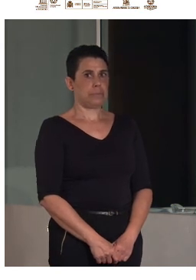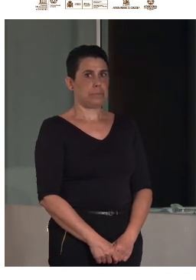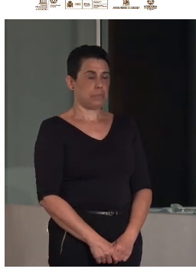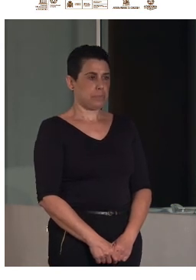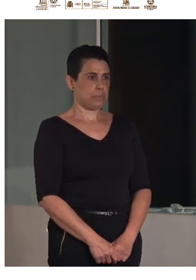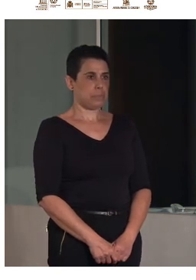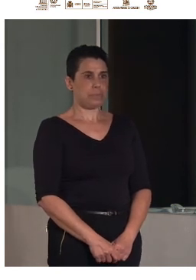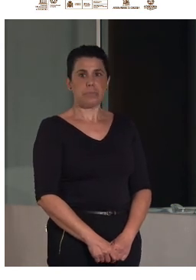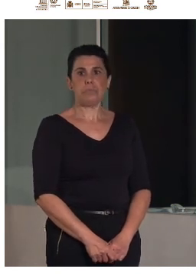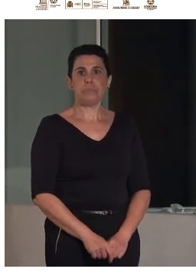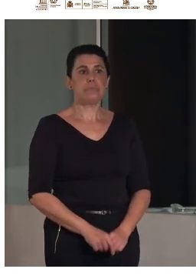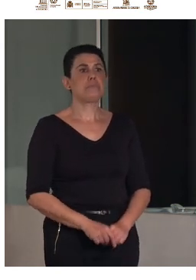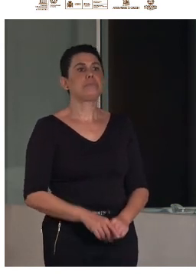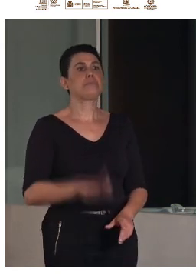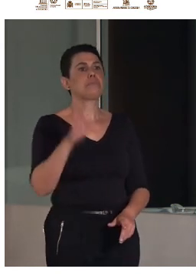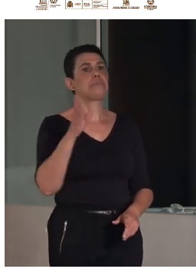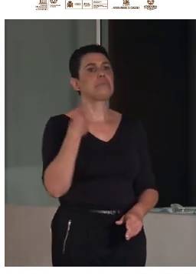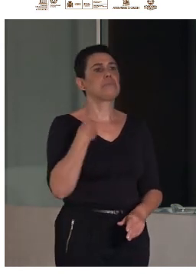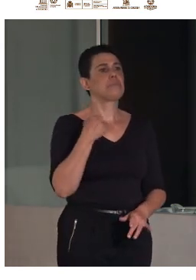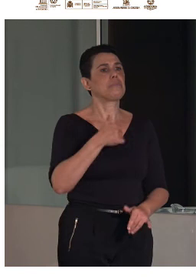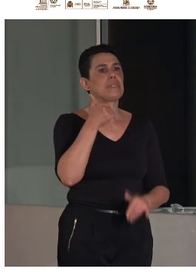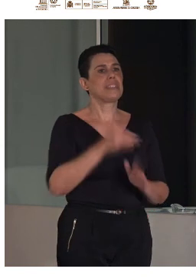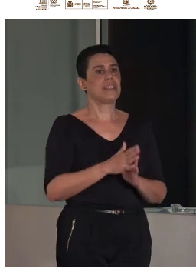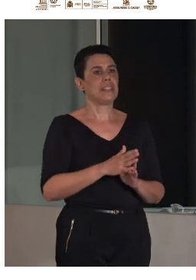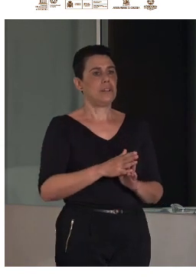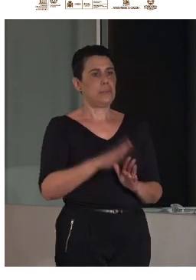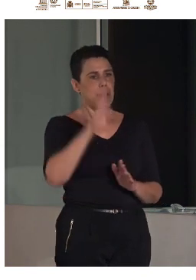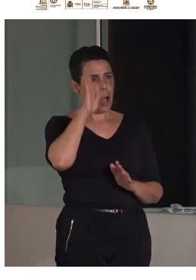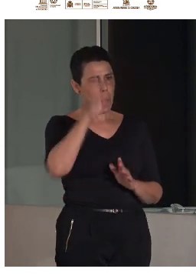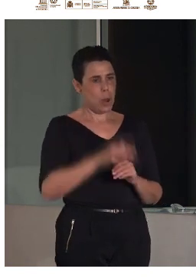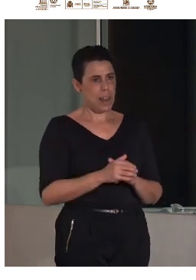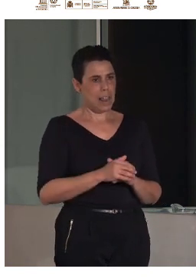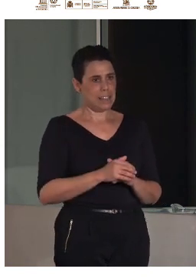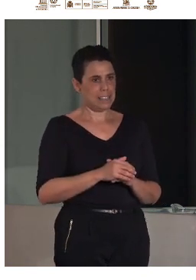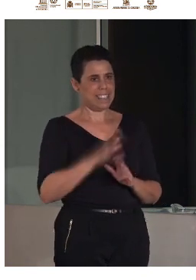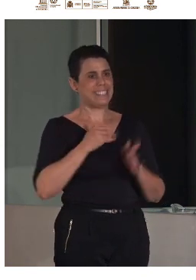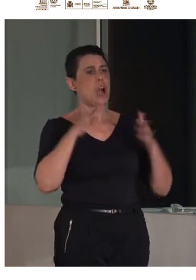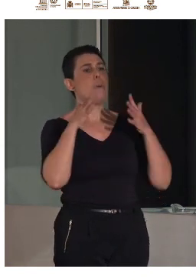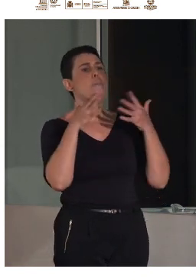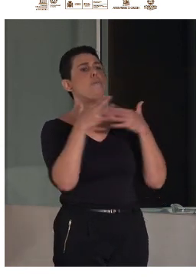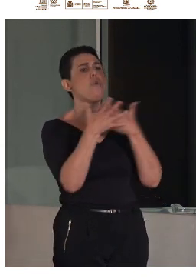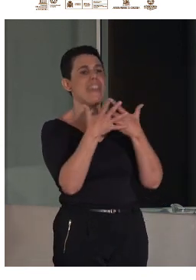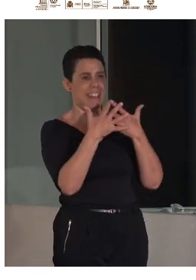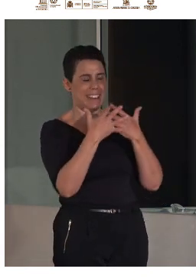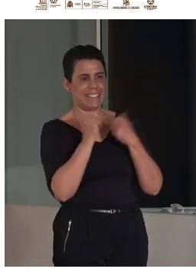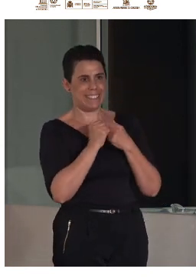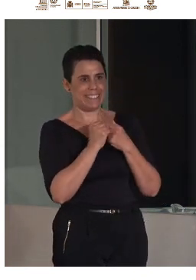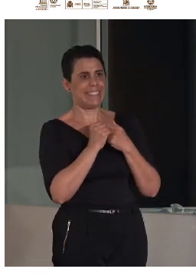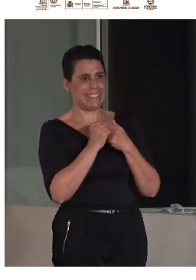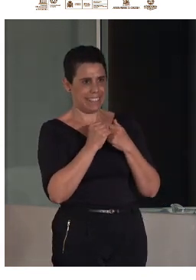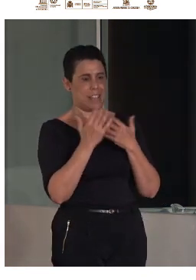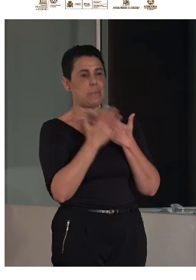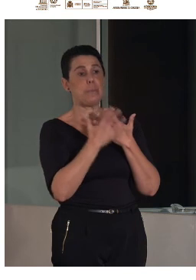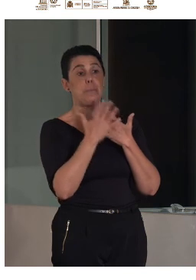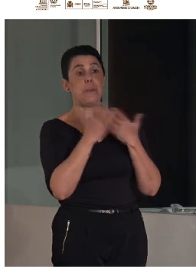¿alguna pregunta más? ah sí perdón Hola Victoria de Mudejar sí mi